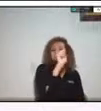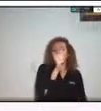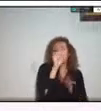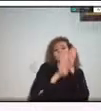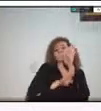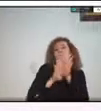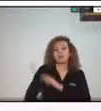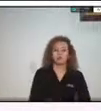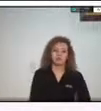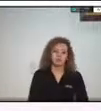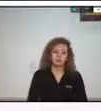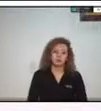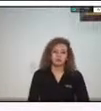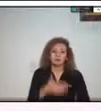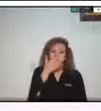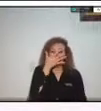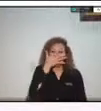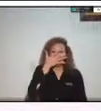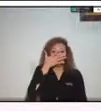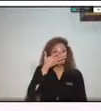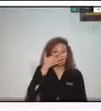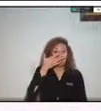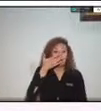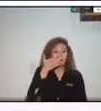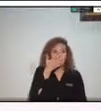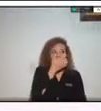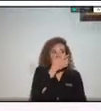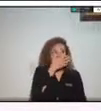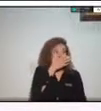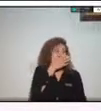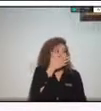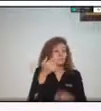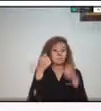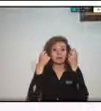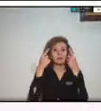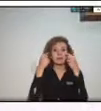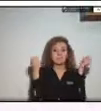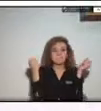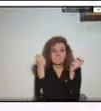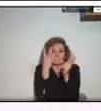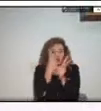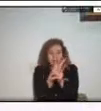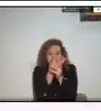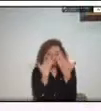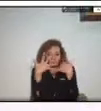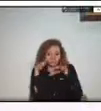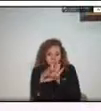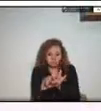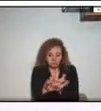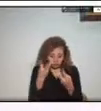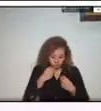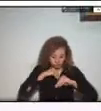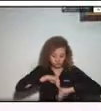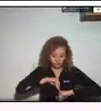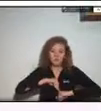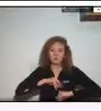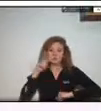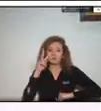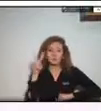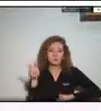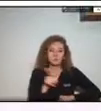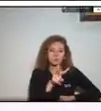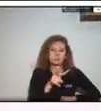solo al comprender que la gestión de riesgo de desastre se debe abordar de forma integral tomando como referencia los subprocesos